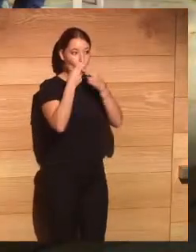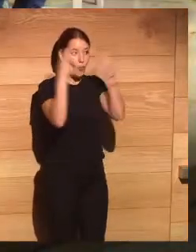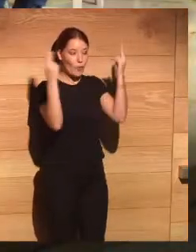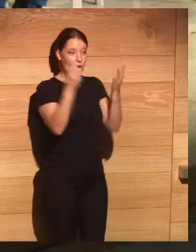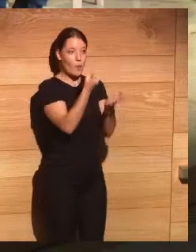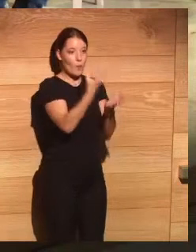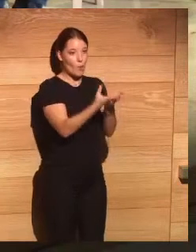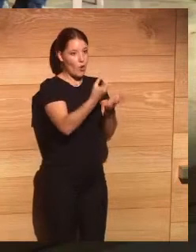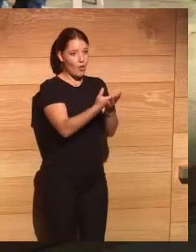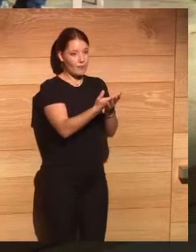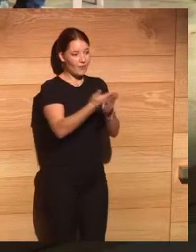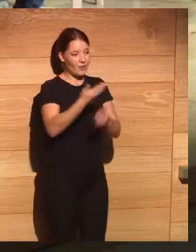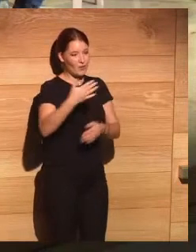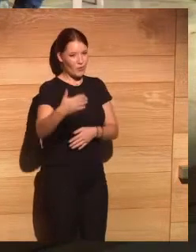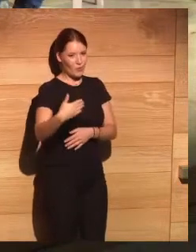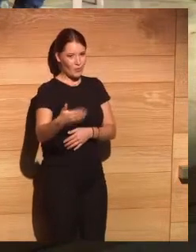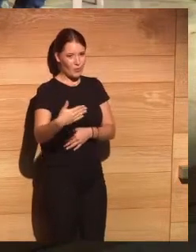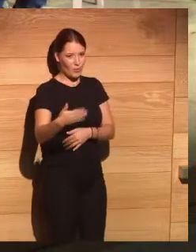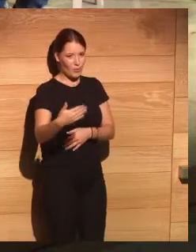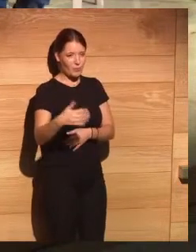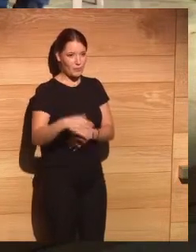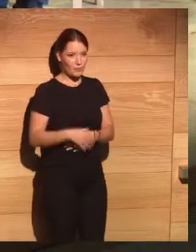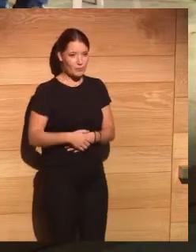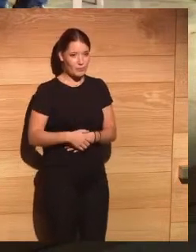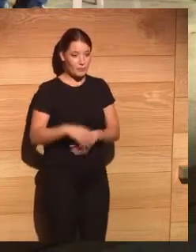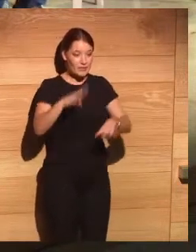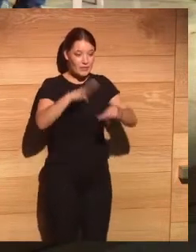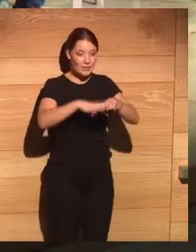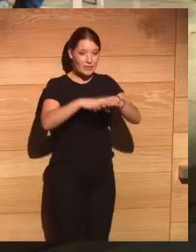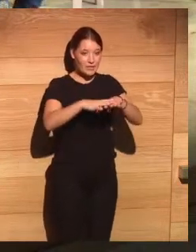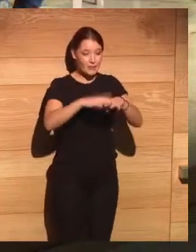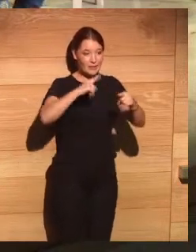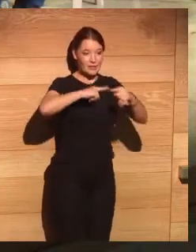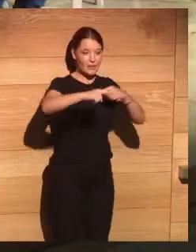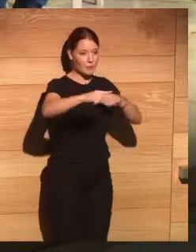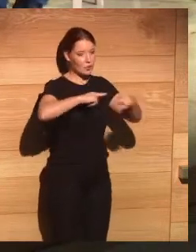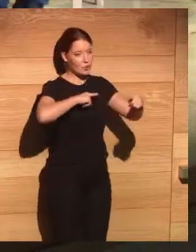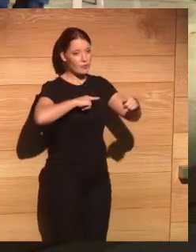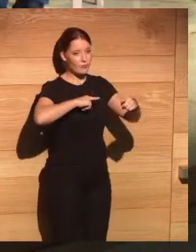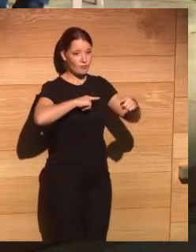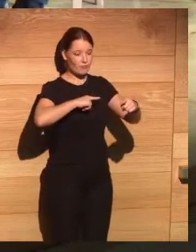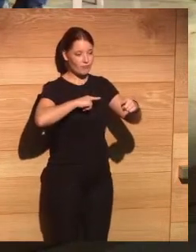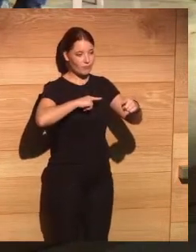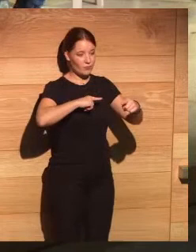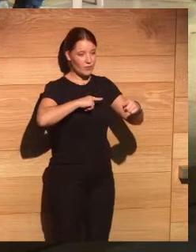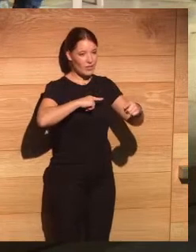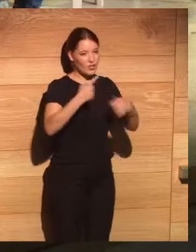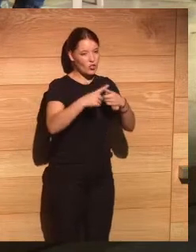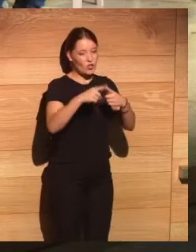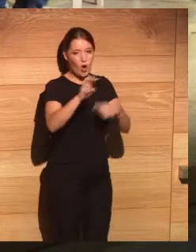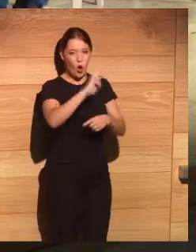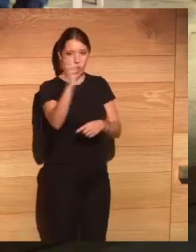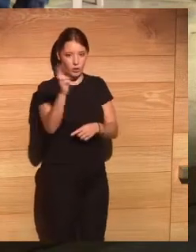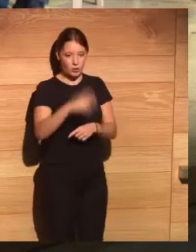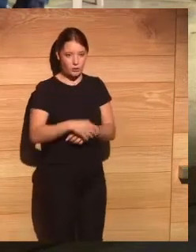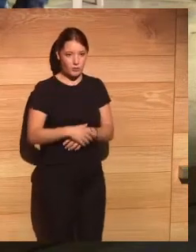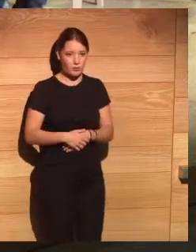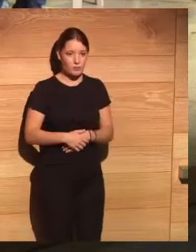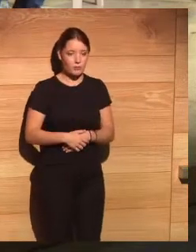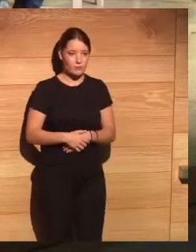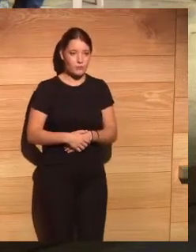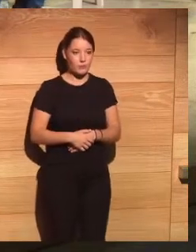dejar de tener importancia que lo que iba a ir por las redes de transmisión iban a ser otro tipo de cosas que